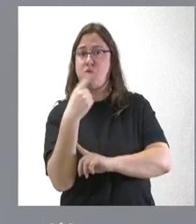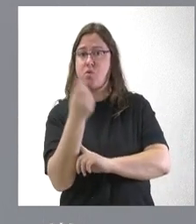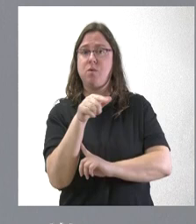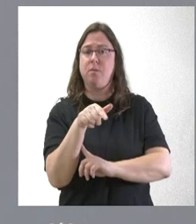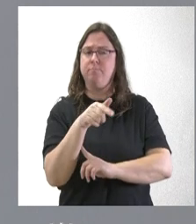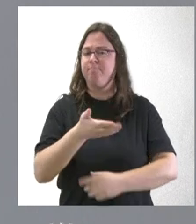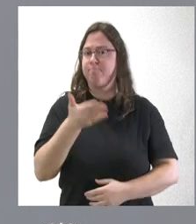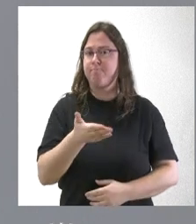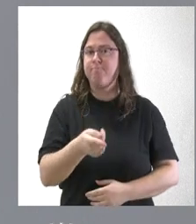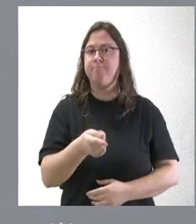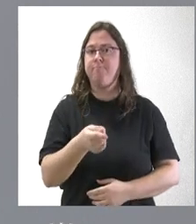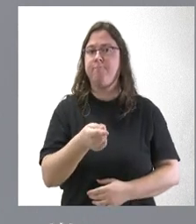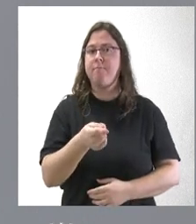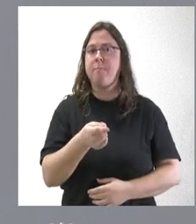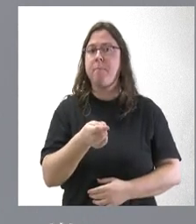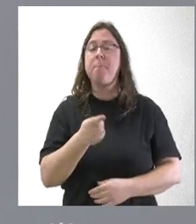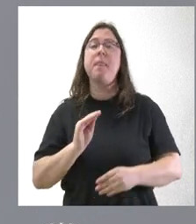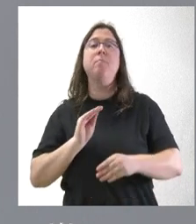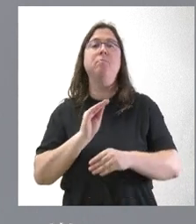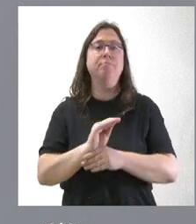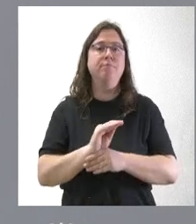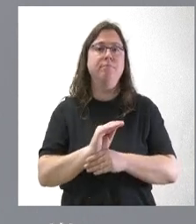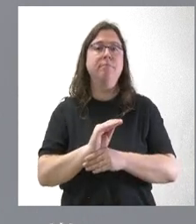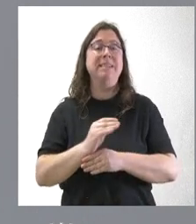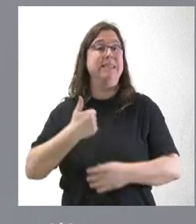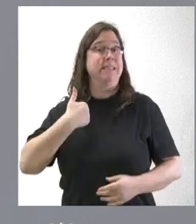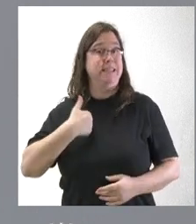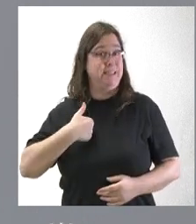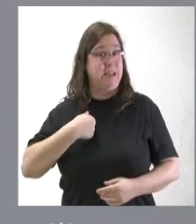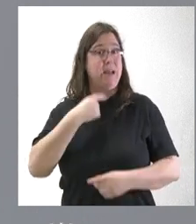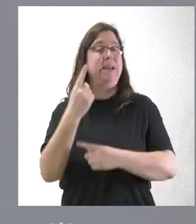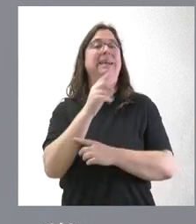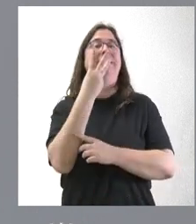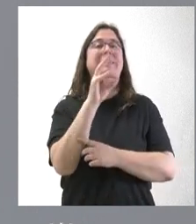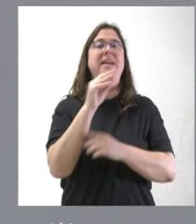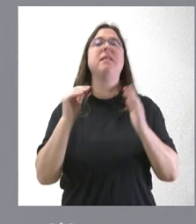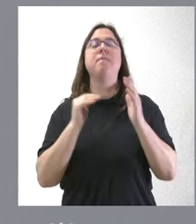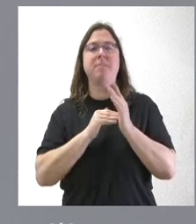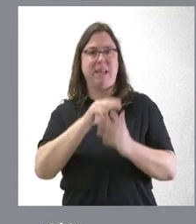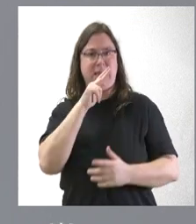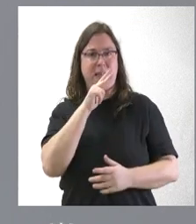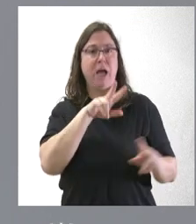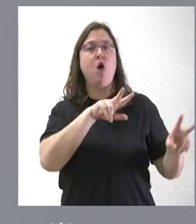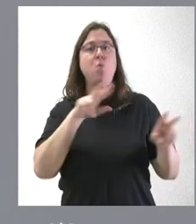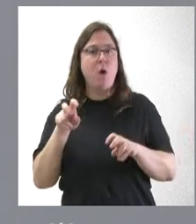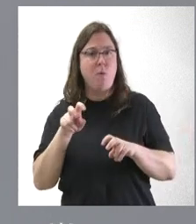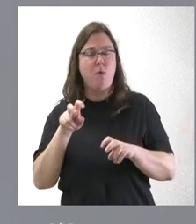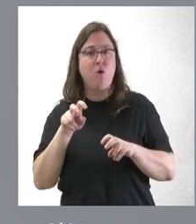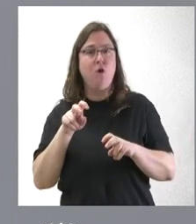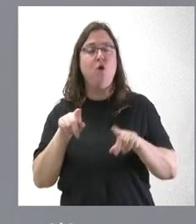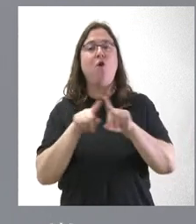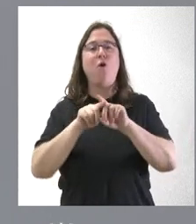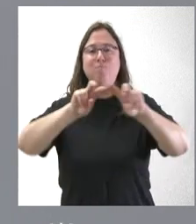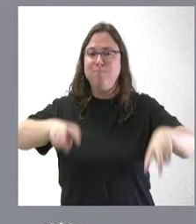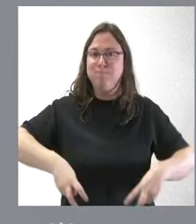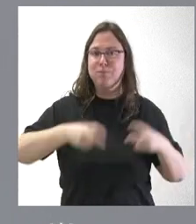relevante, se han puesto en marcha ya en esta legislatura 30.000 hectáreas de nuevos regadíos o de modernización de